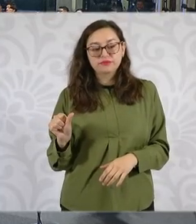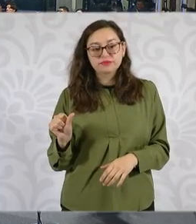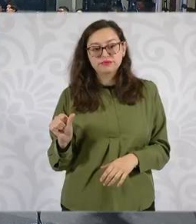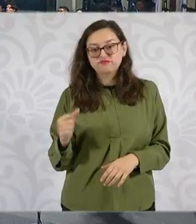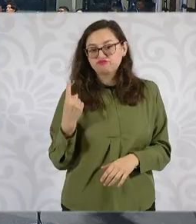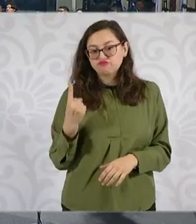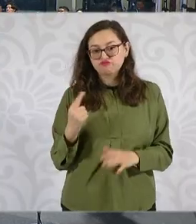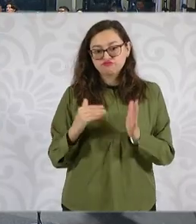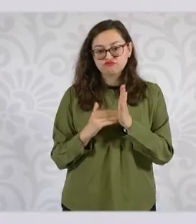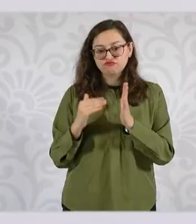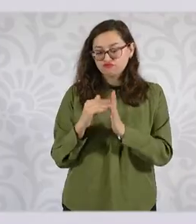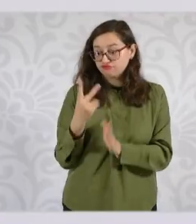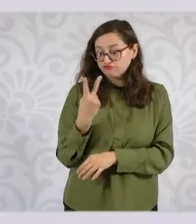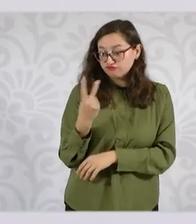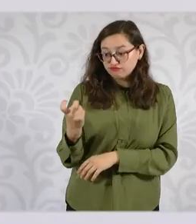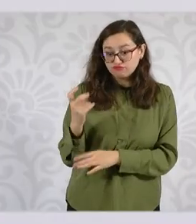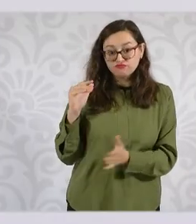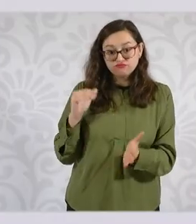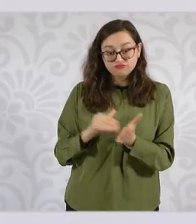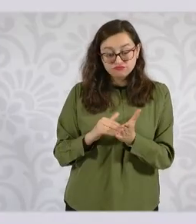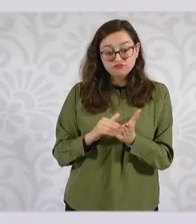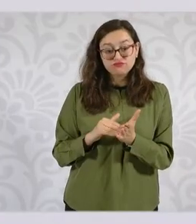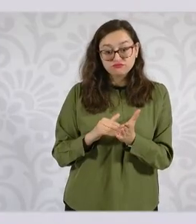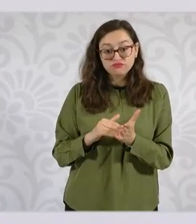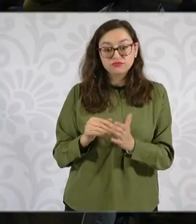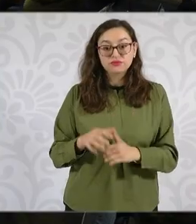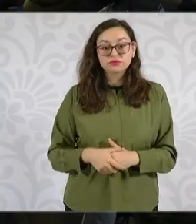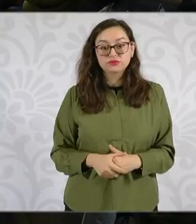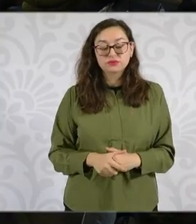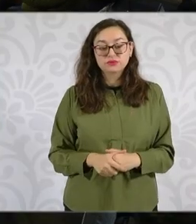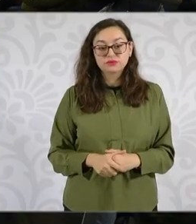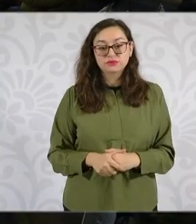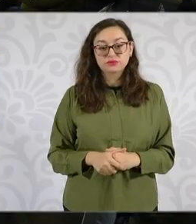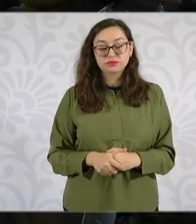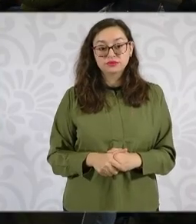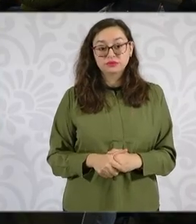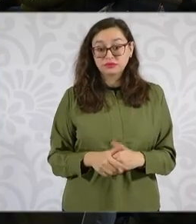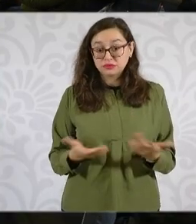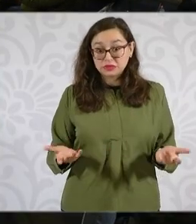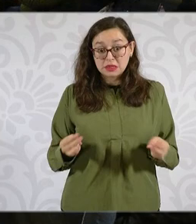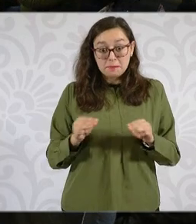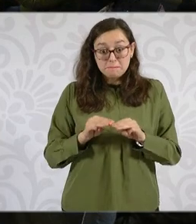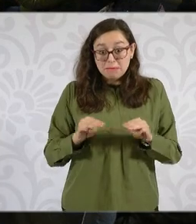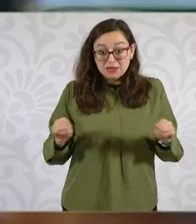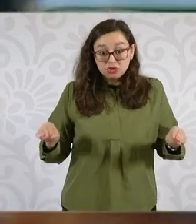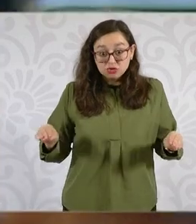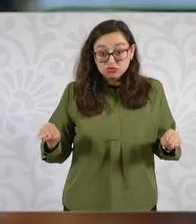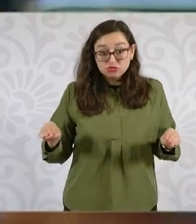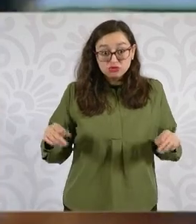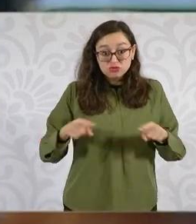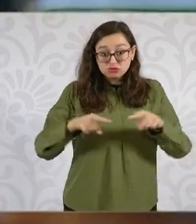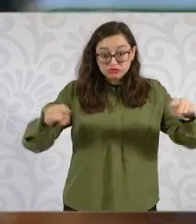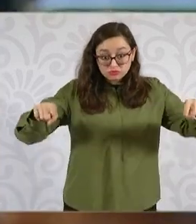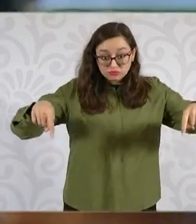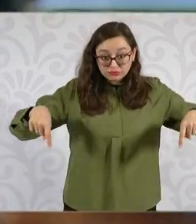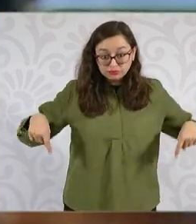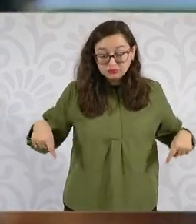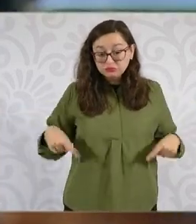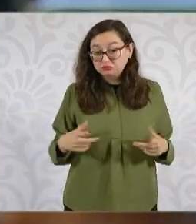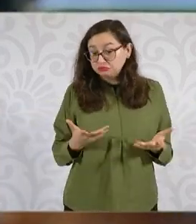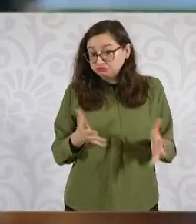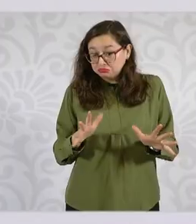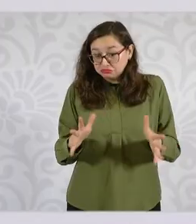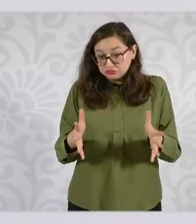un millón 200 mil. Sería, no sé, metros cuadrados un El objetivo es que